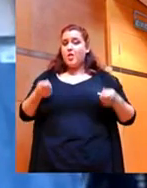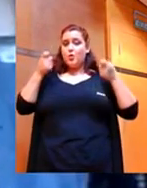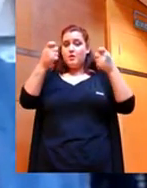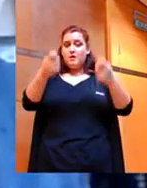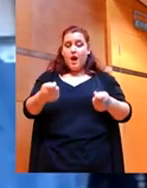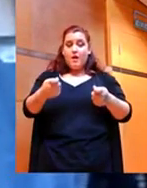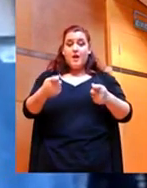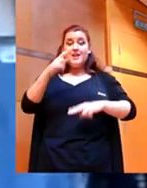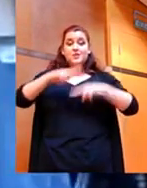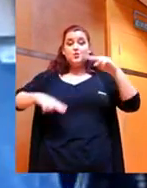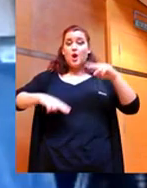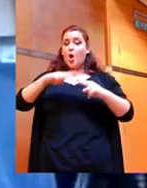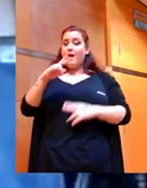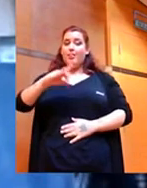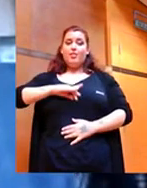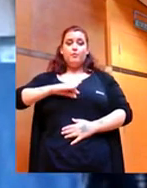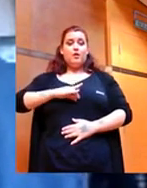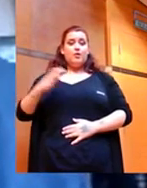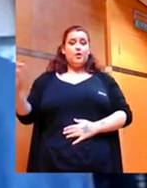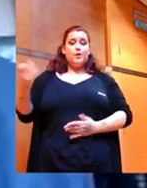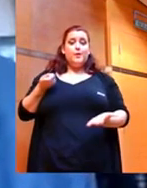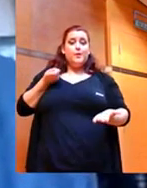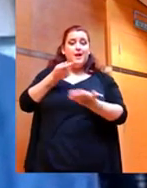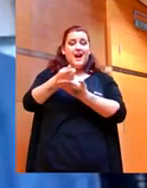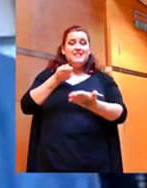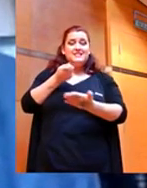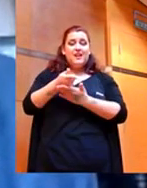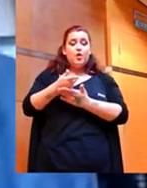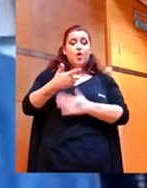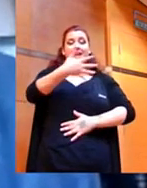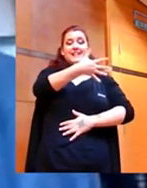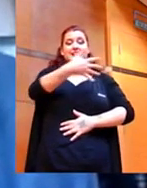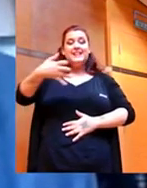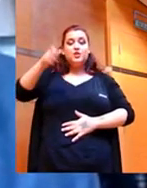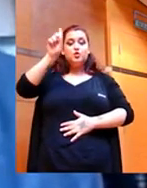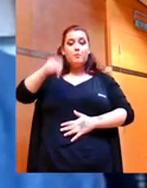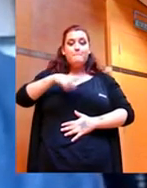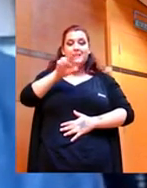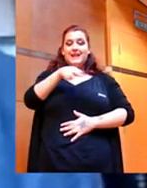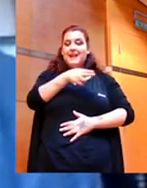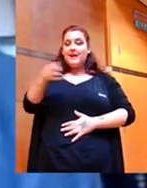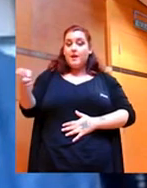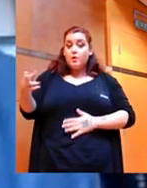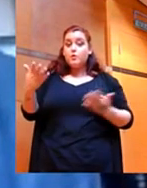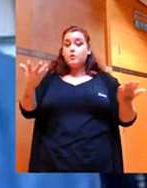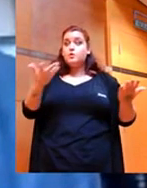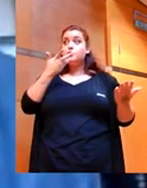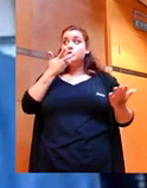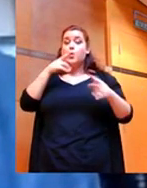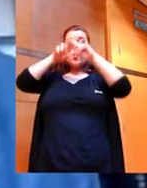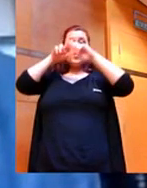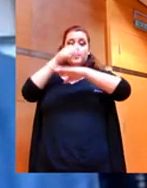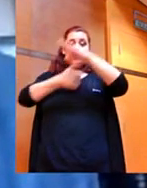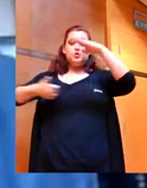en que la Diputación directamente tiene gastado cerca de 500.000 euros y que, por tanto, salvo criterio superior, es decir, de la propia